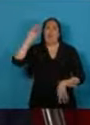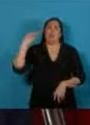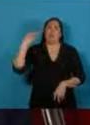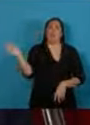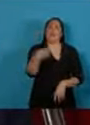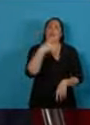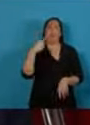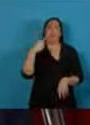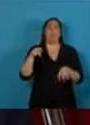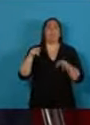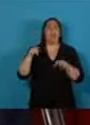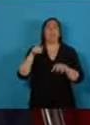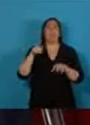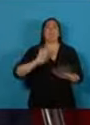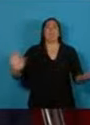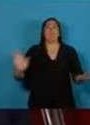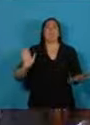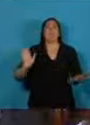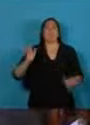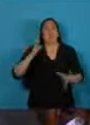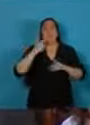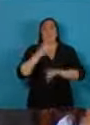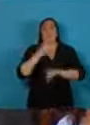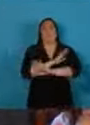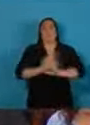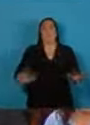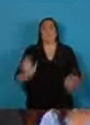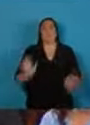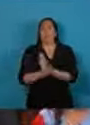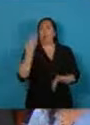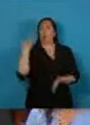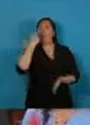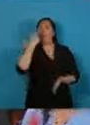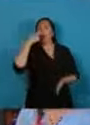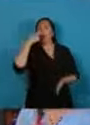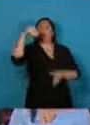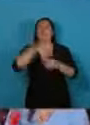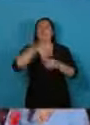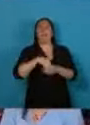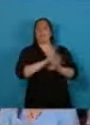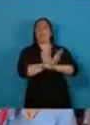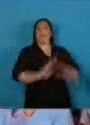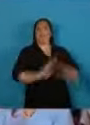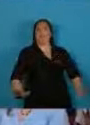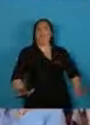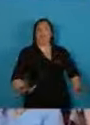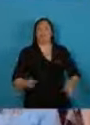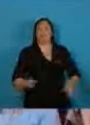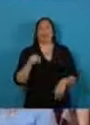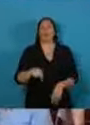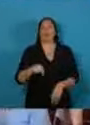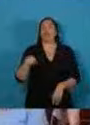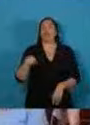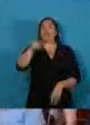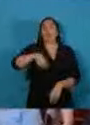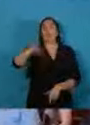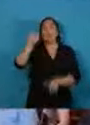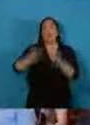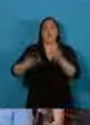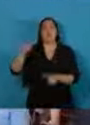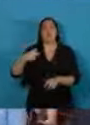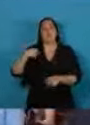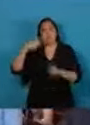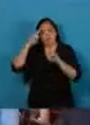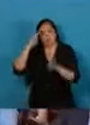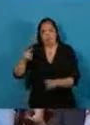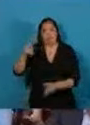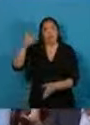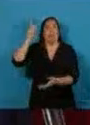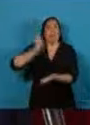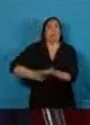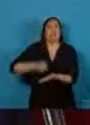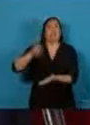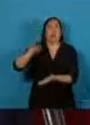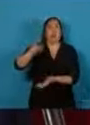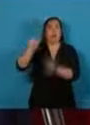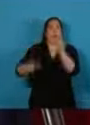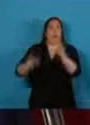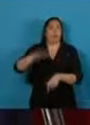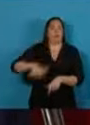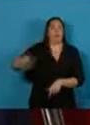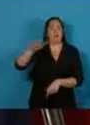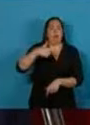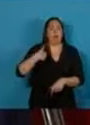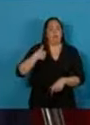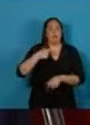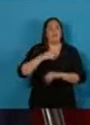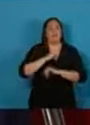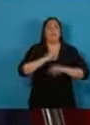descalificara en las últimas elecciones. Desde la fidelidad de ese mandato popular vamos a impulsar un conjunto de medidas